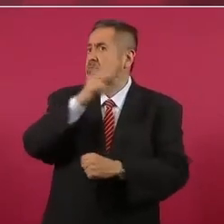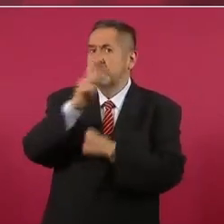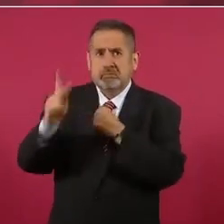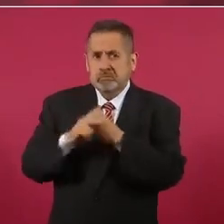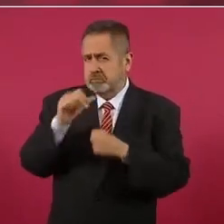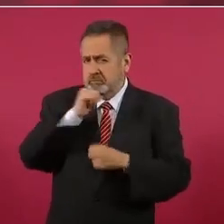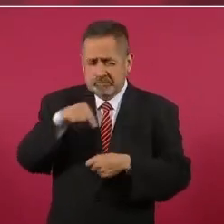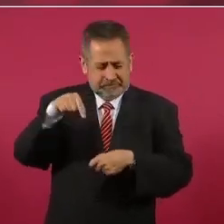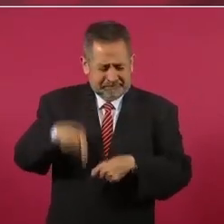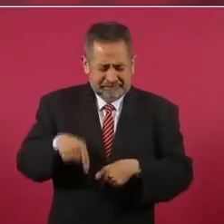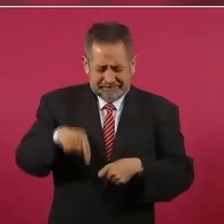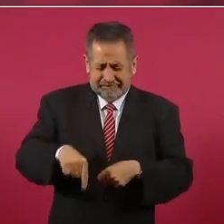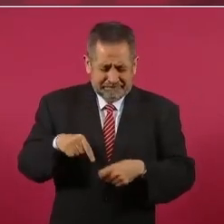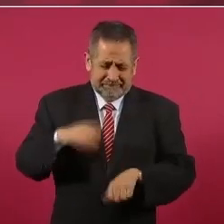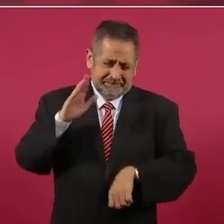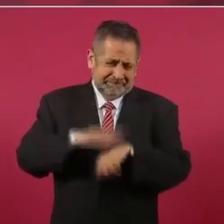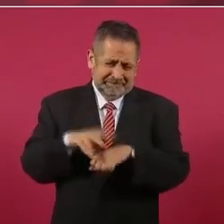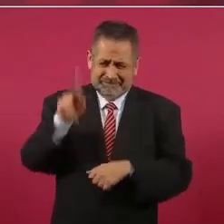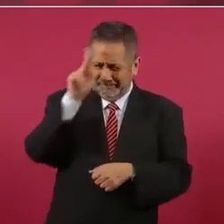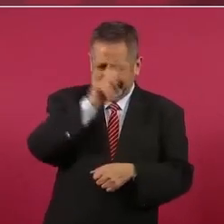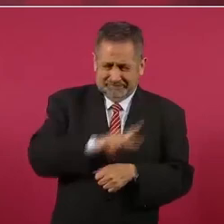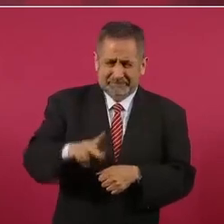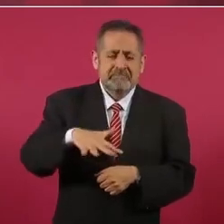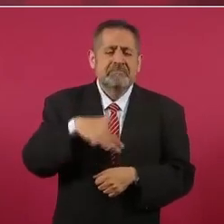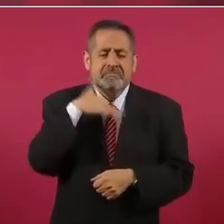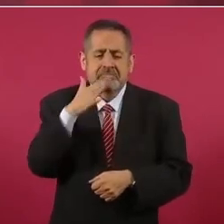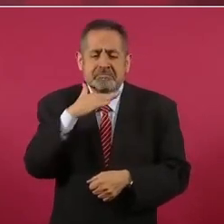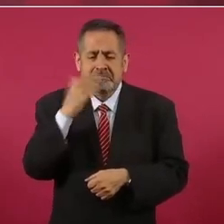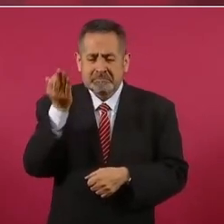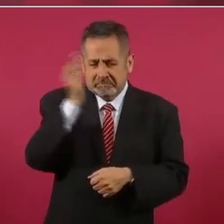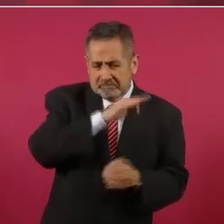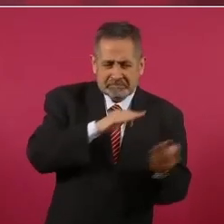parte del mundo, de fraudes,